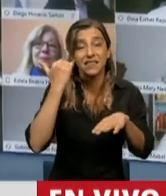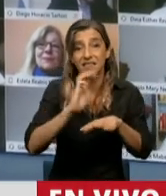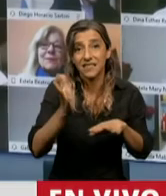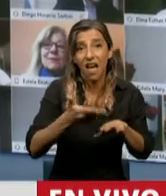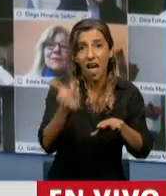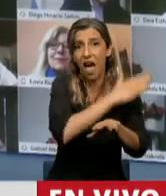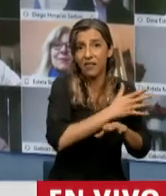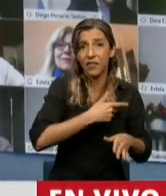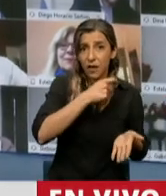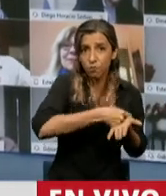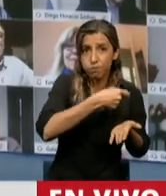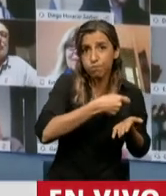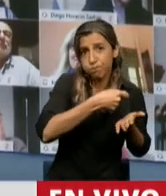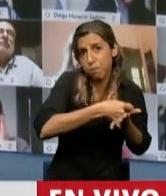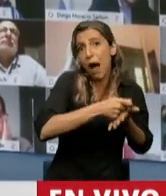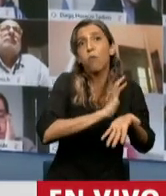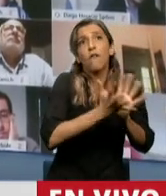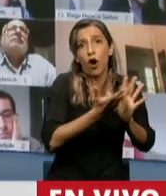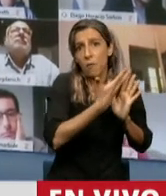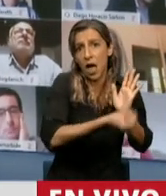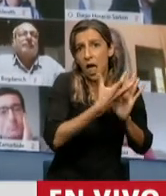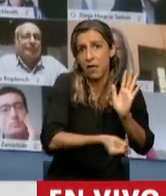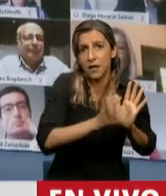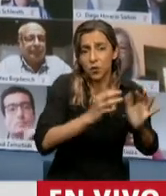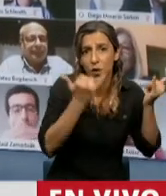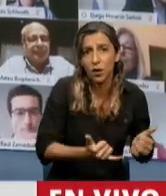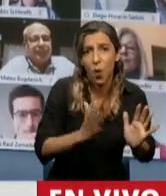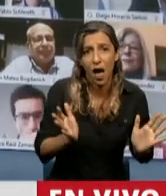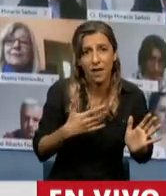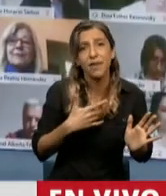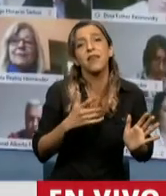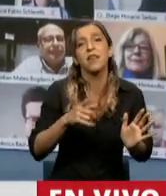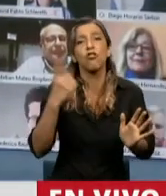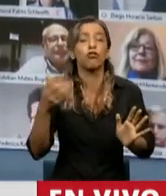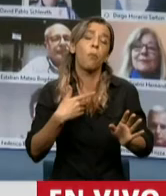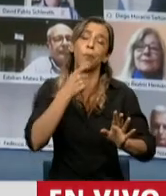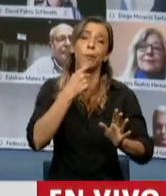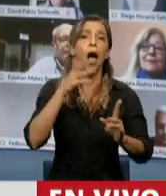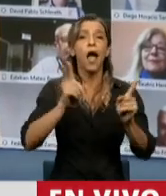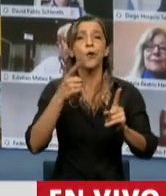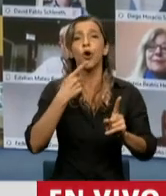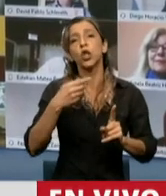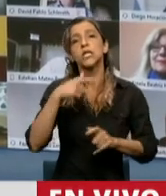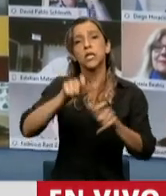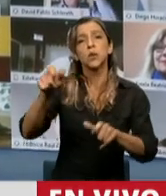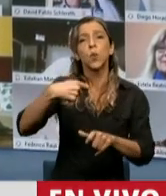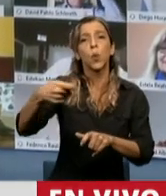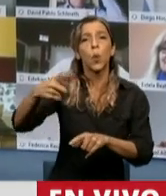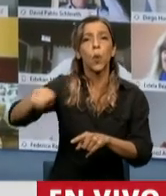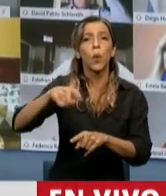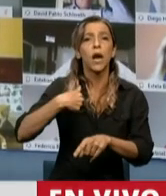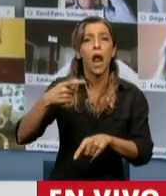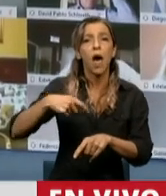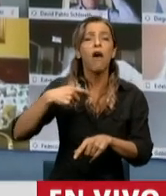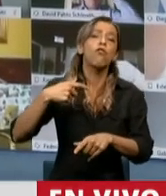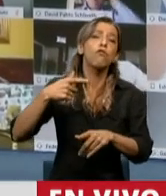Esto parece como que si hubiera jubilados de primera y jubilados de segunda. Los jubilados de la moratoria son míos, son votos míos, a eso los protejo. Los que aportaron durante